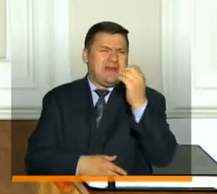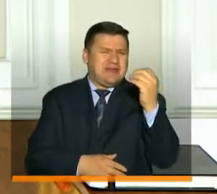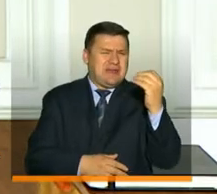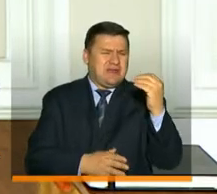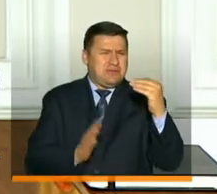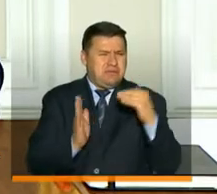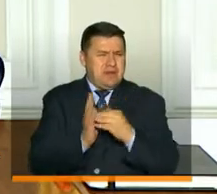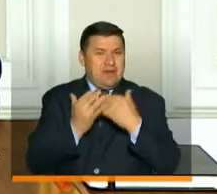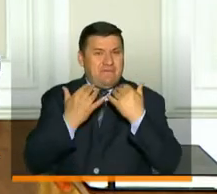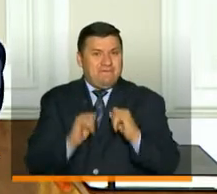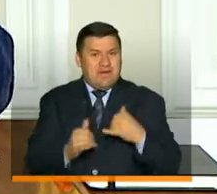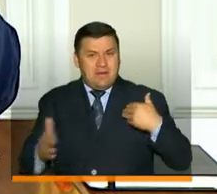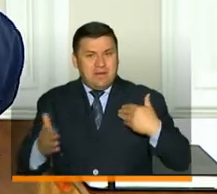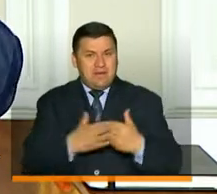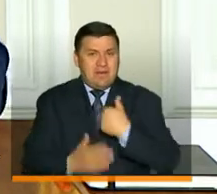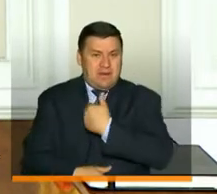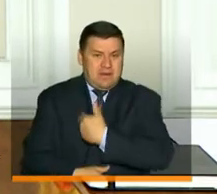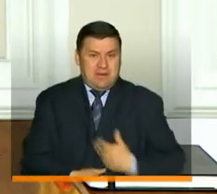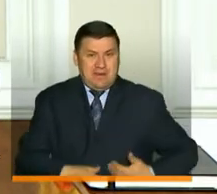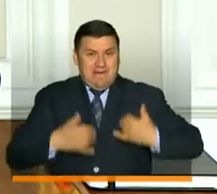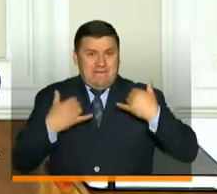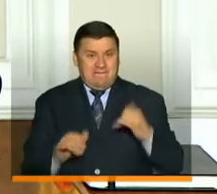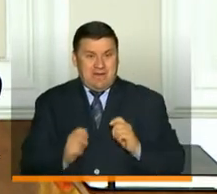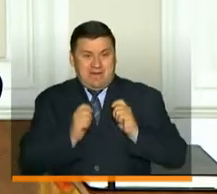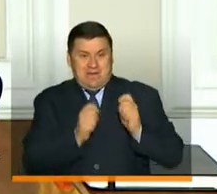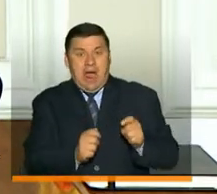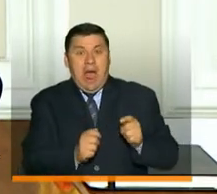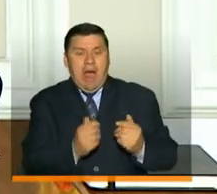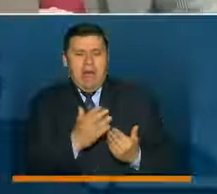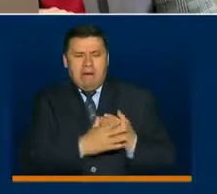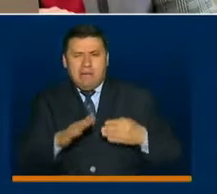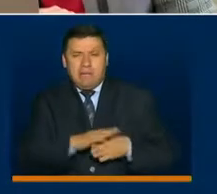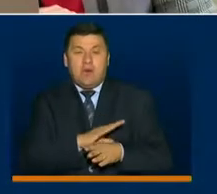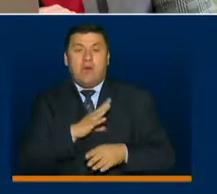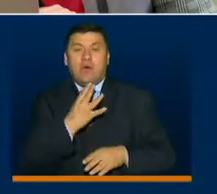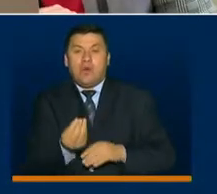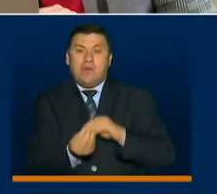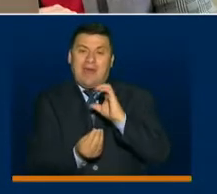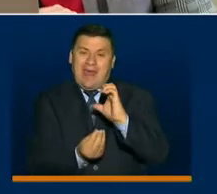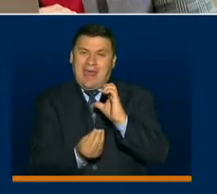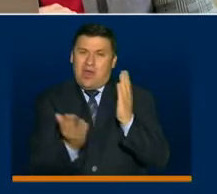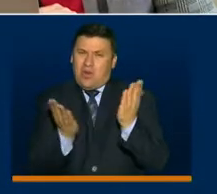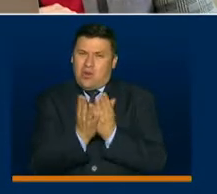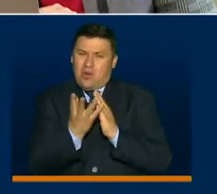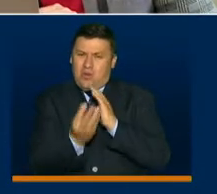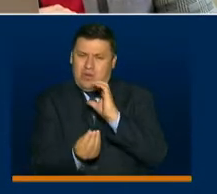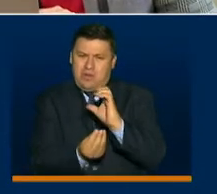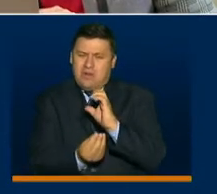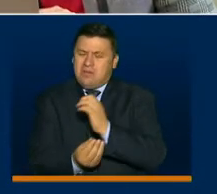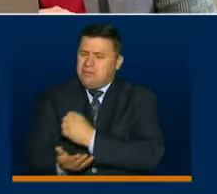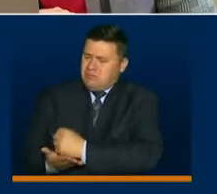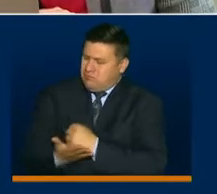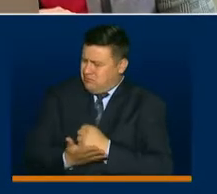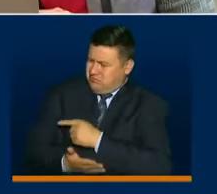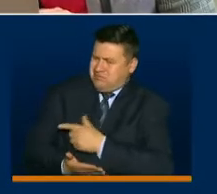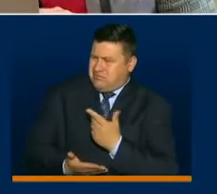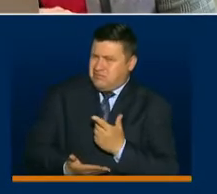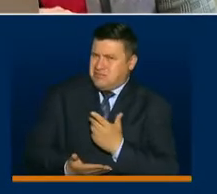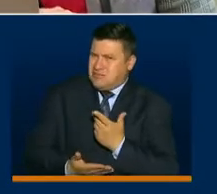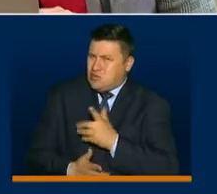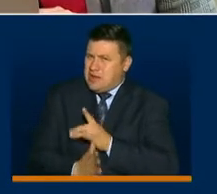final de nuestro periodo. A me gustaría también que le habláramos a estos jóvenes de Generación E y sobre todo, ayúdeme con una cosa, ese